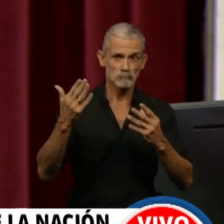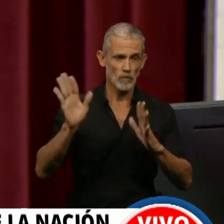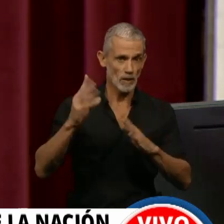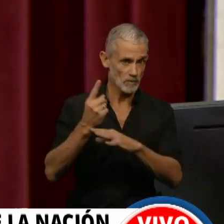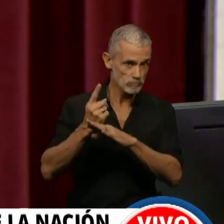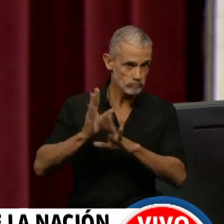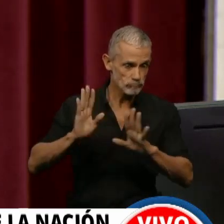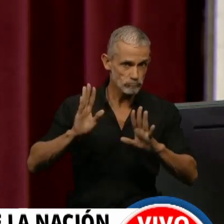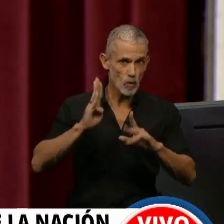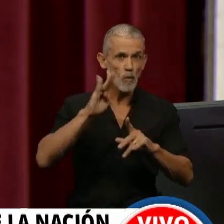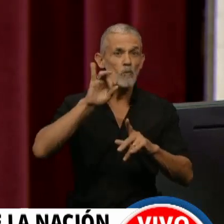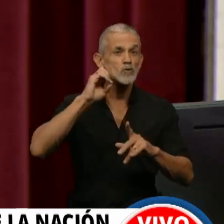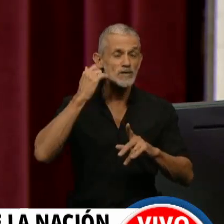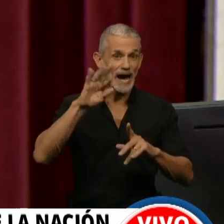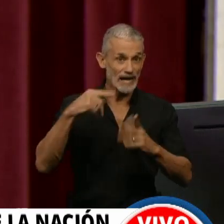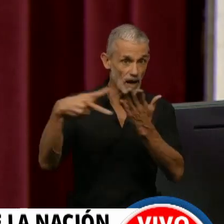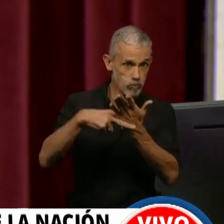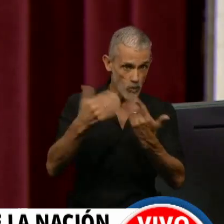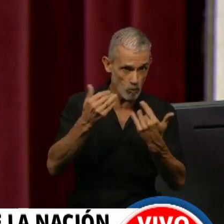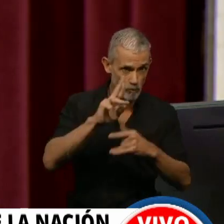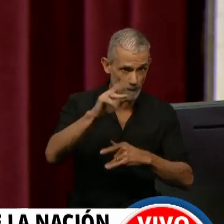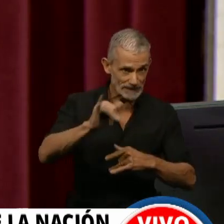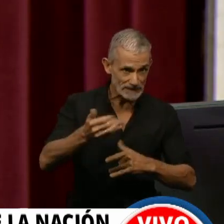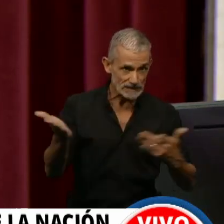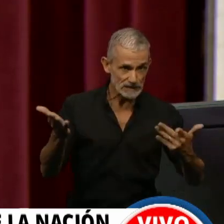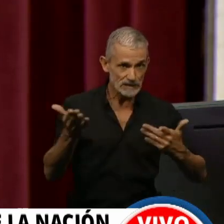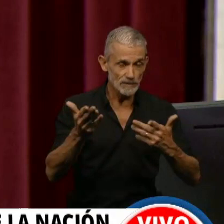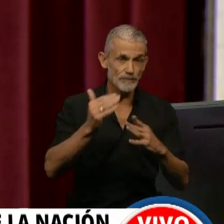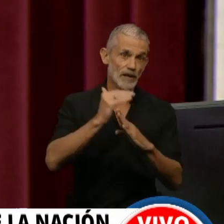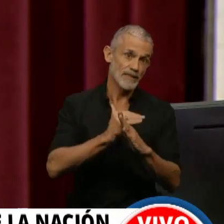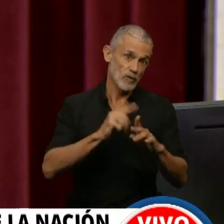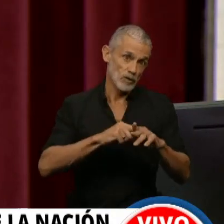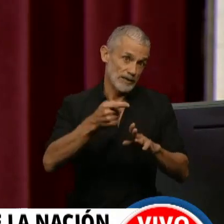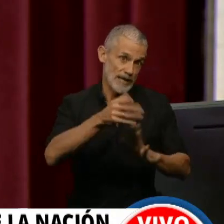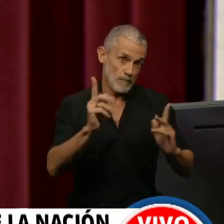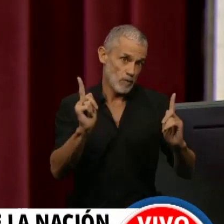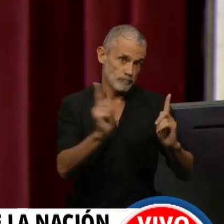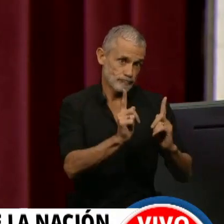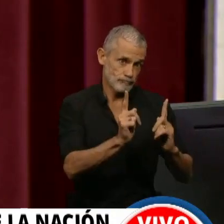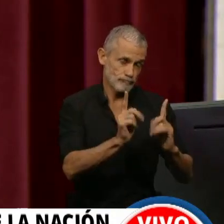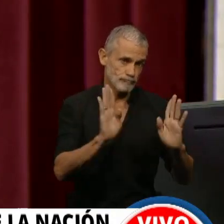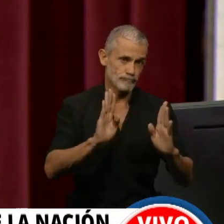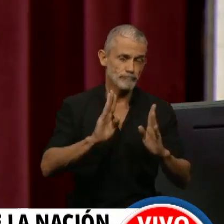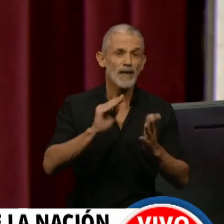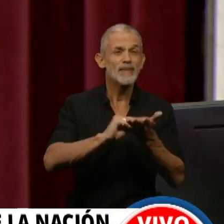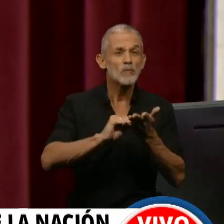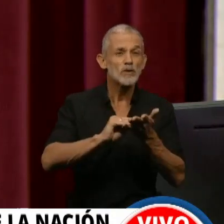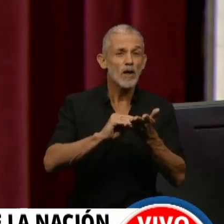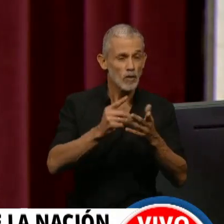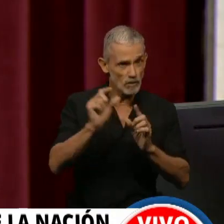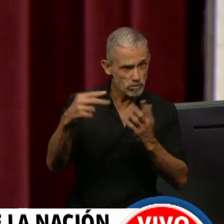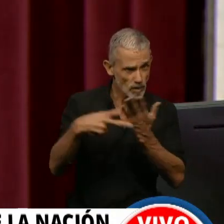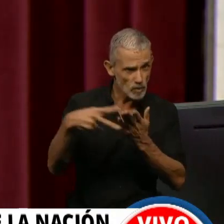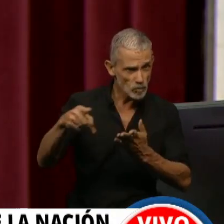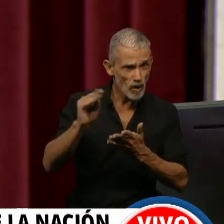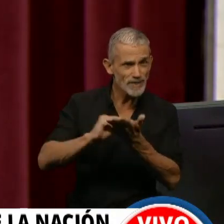Sí, el diputado Burgayle le concede la interrupción y le descuenta los minutos. ¿Diputado Burgayle le concede